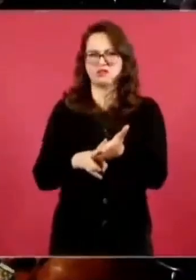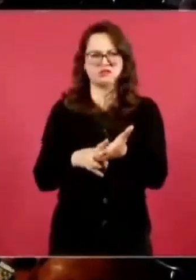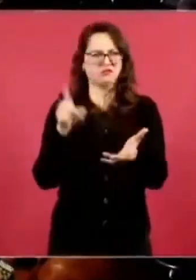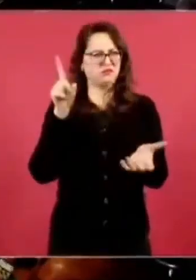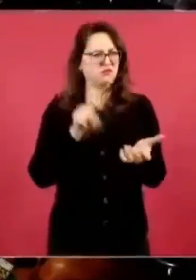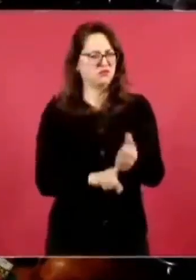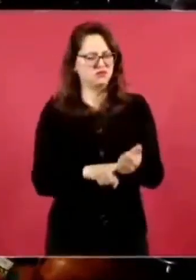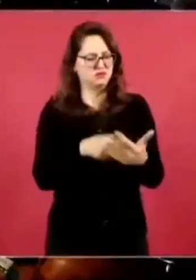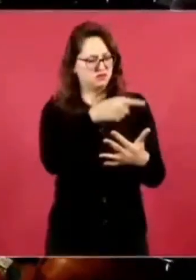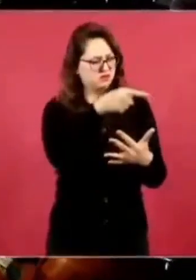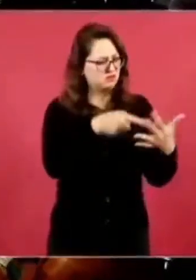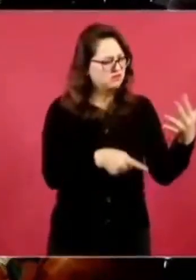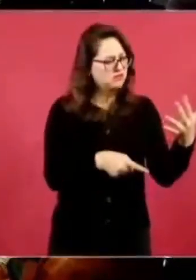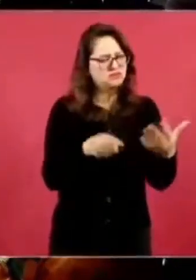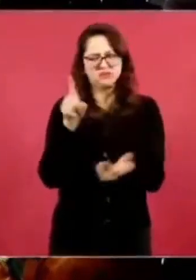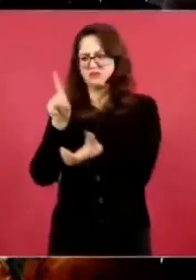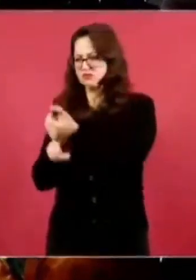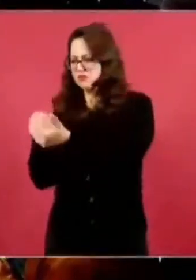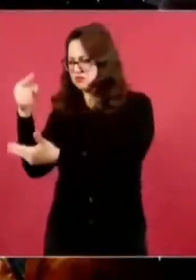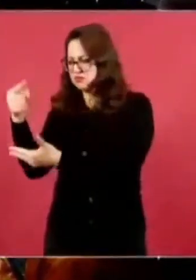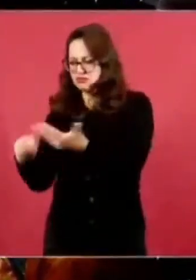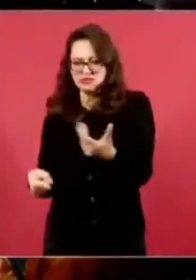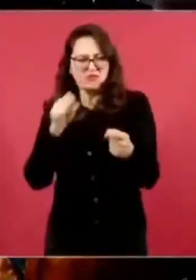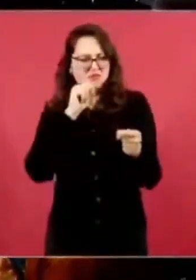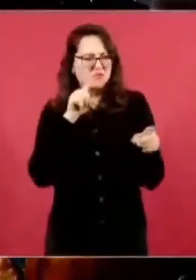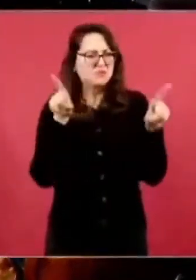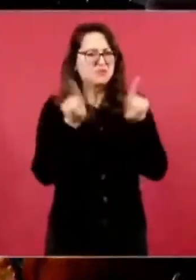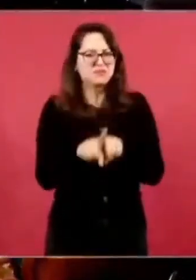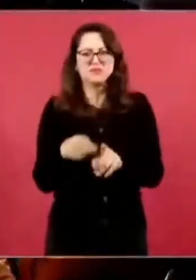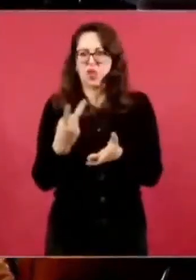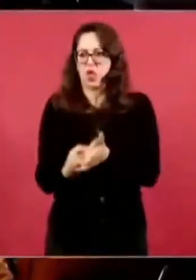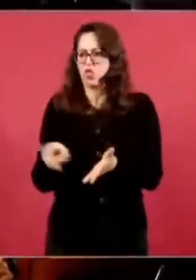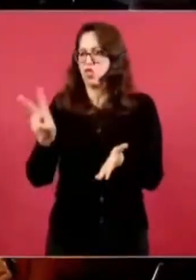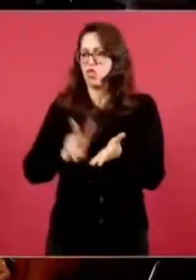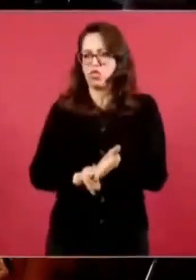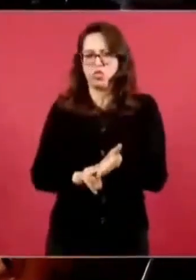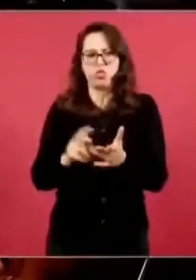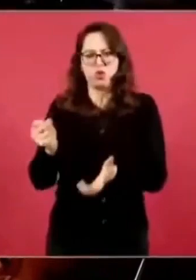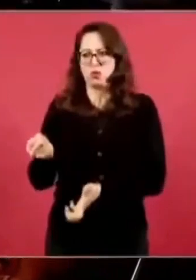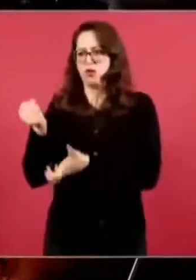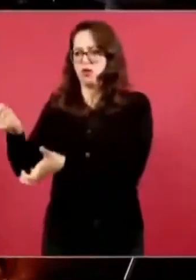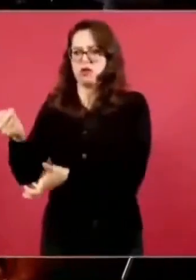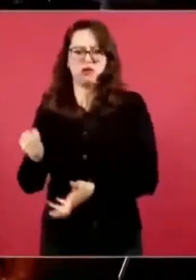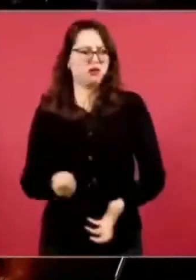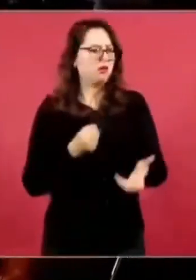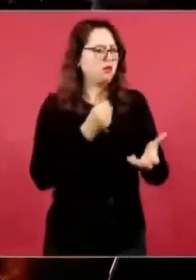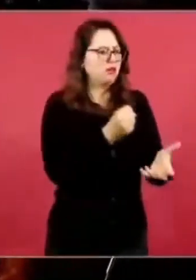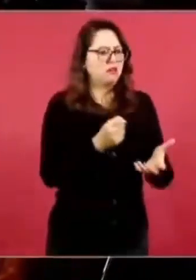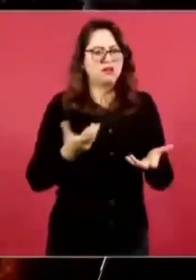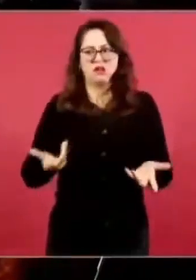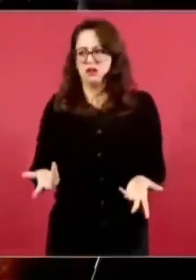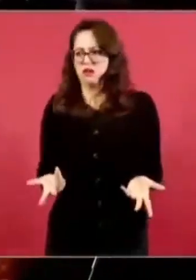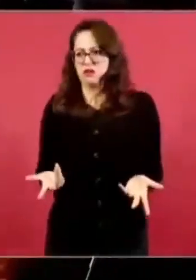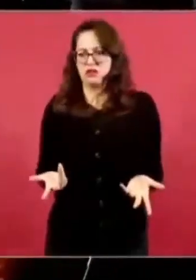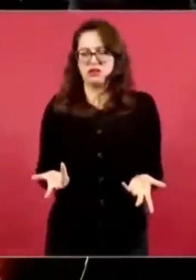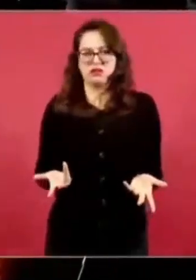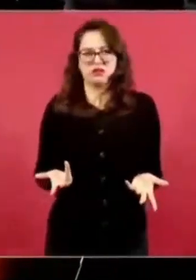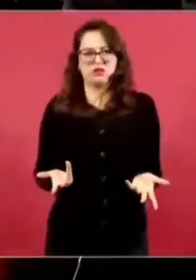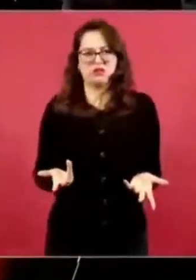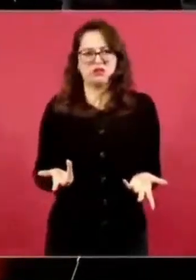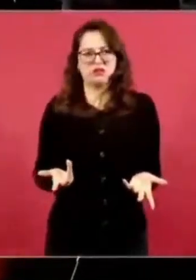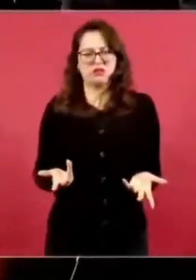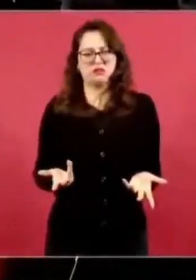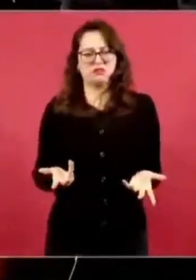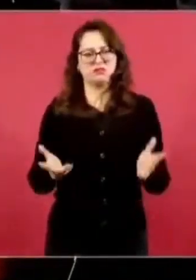Tenemos que hacer esta reforma administrativa, además imagínense lo que nos vamos a